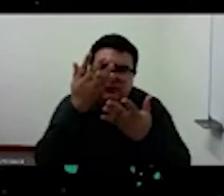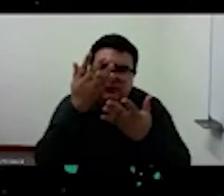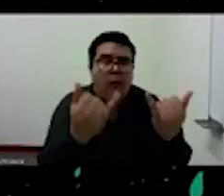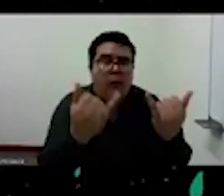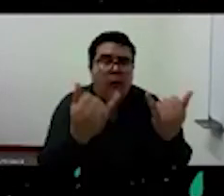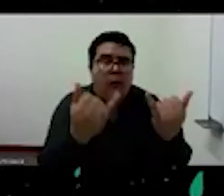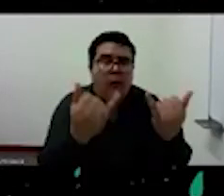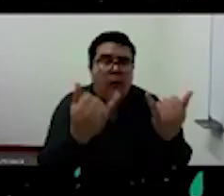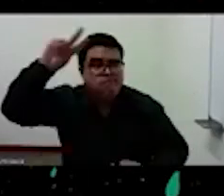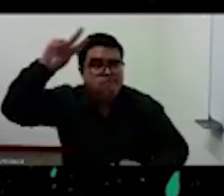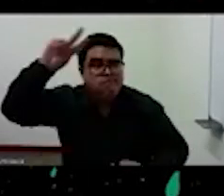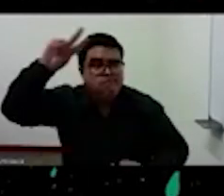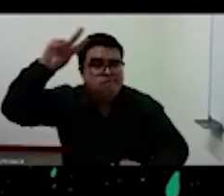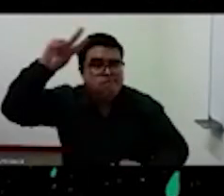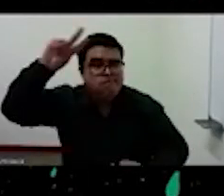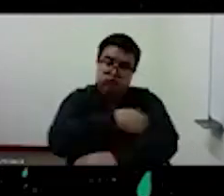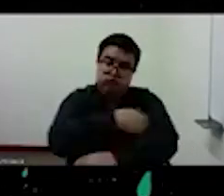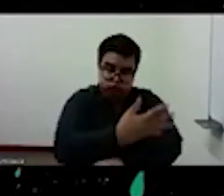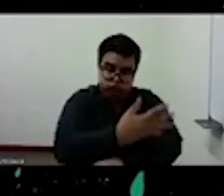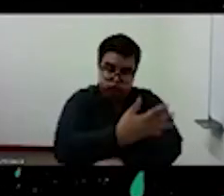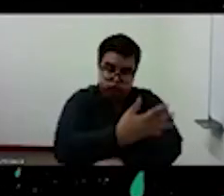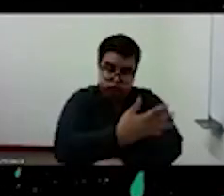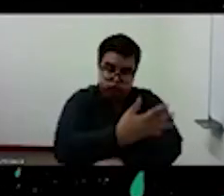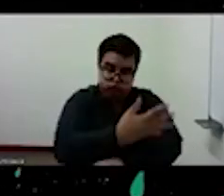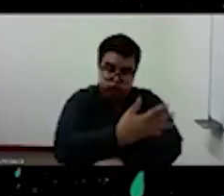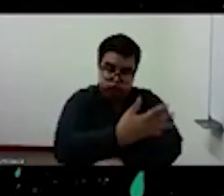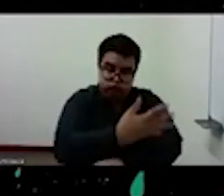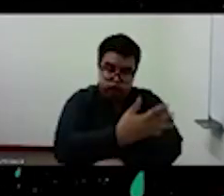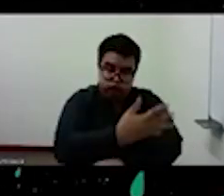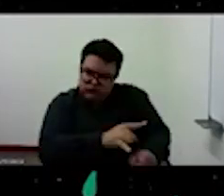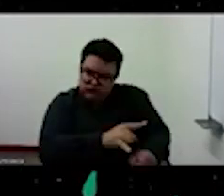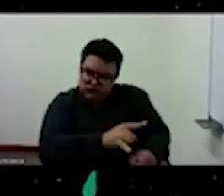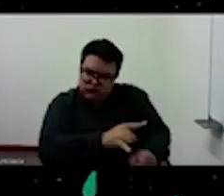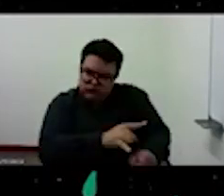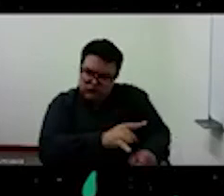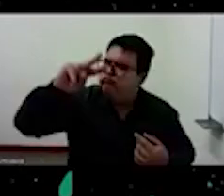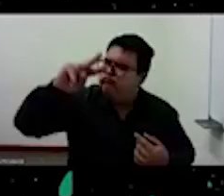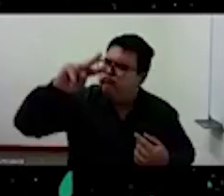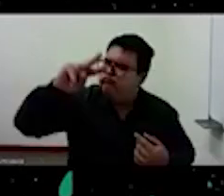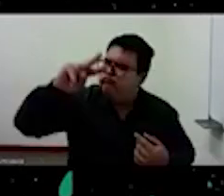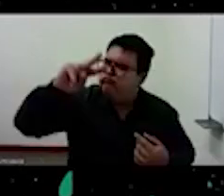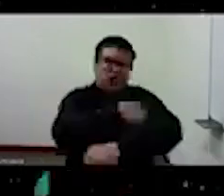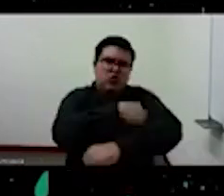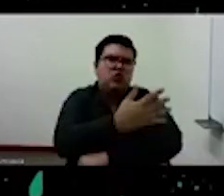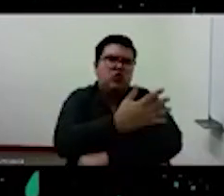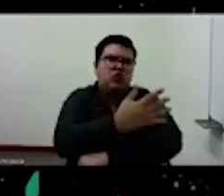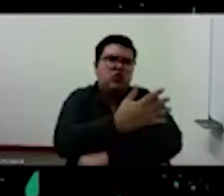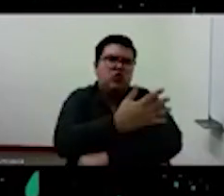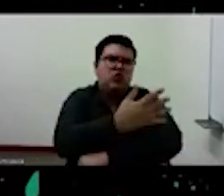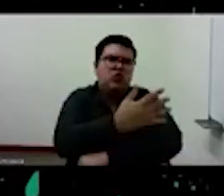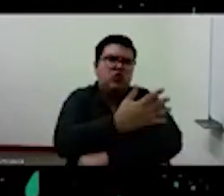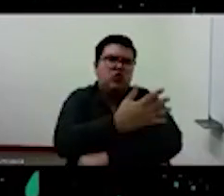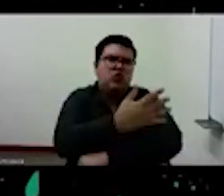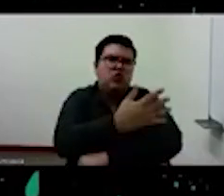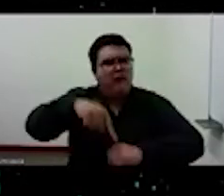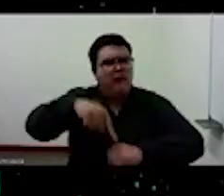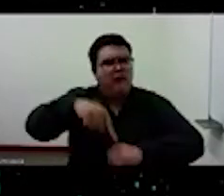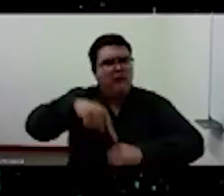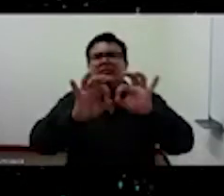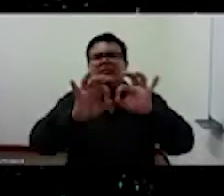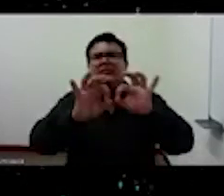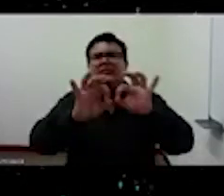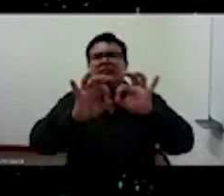poesía antes de nada la poesía que es creación de retornelos